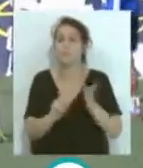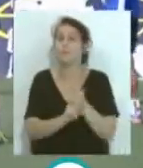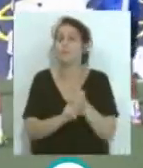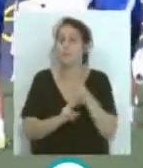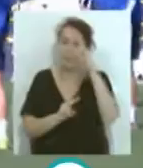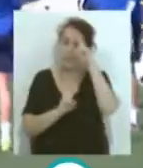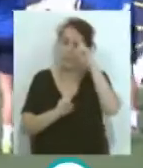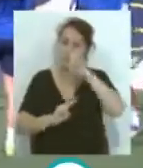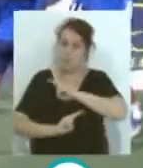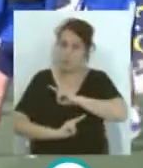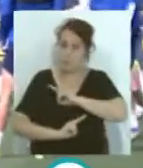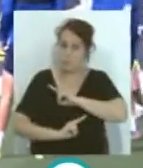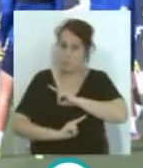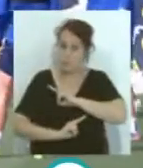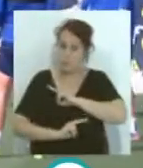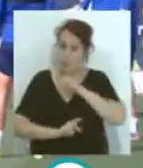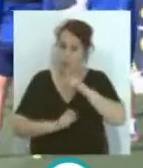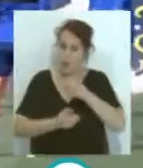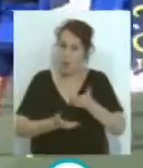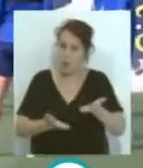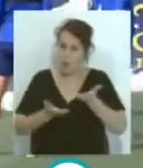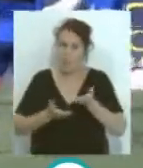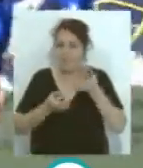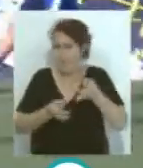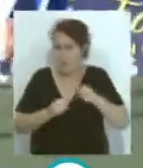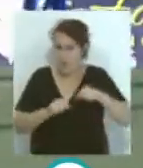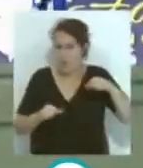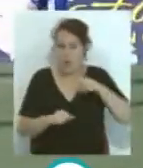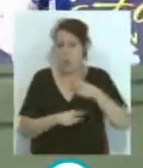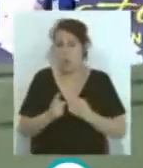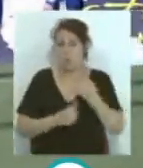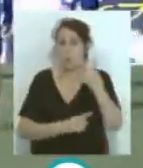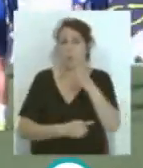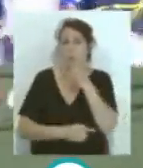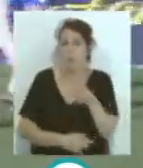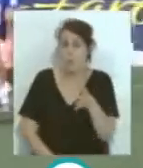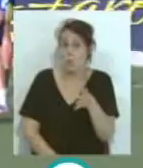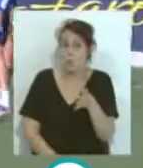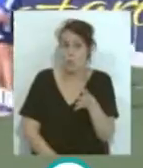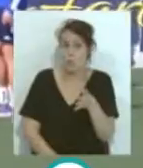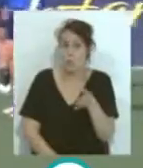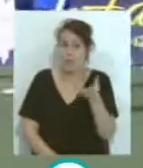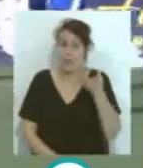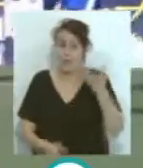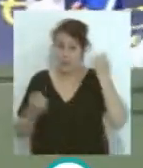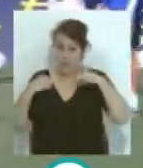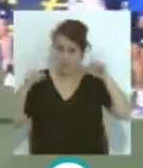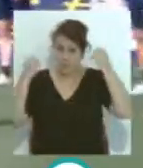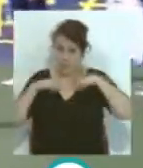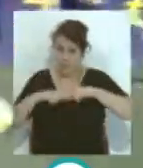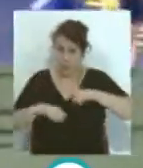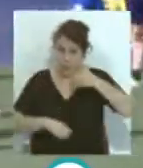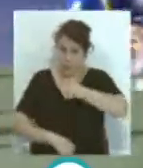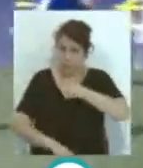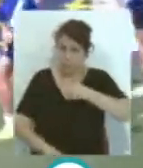respeto... ...de sus ayudantes... ...siempre se lo han tenido... ...uno porque era... ...el entrenador... ...pero